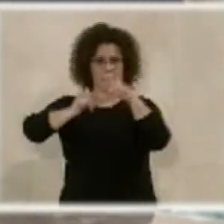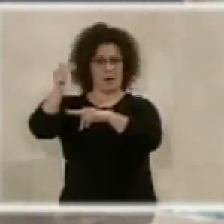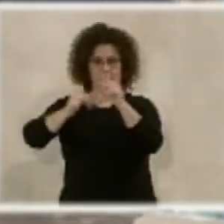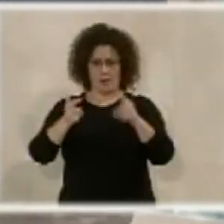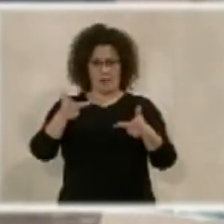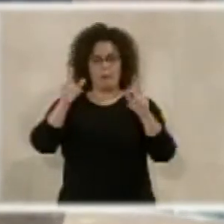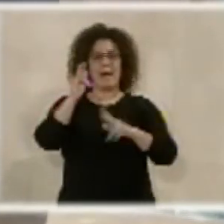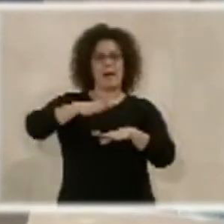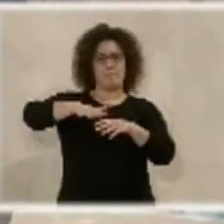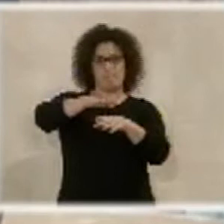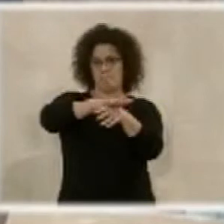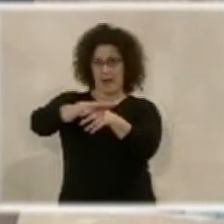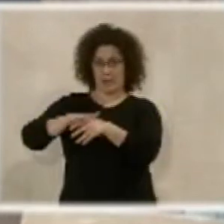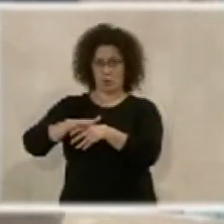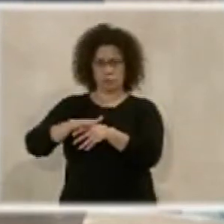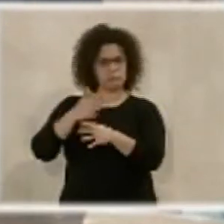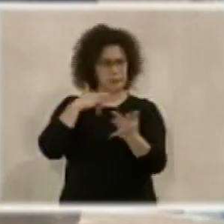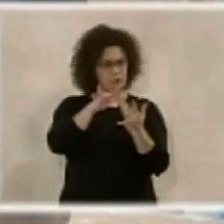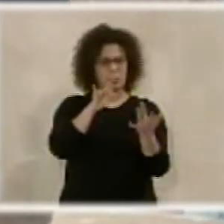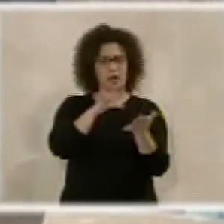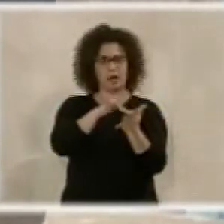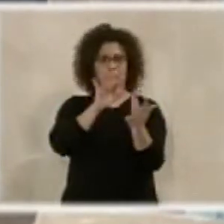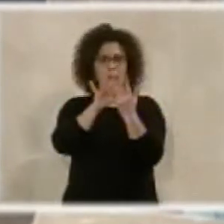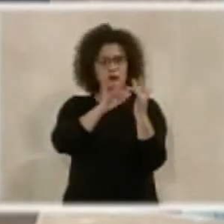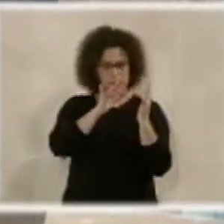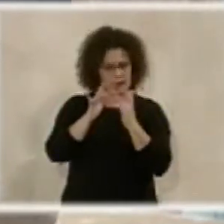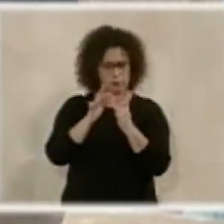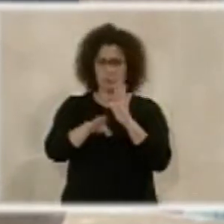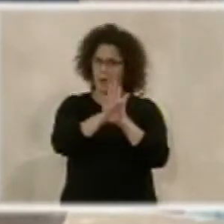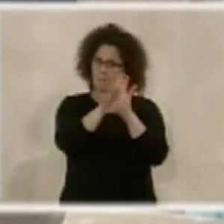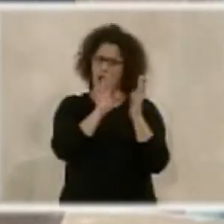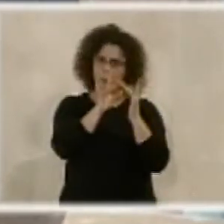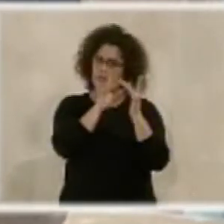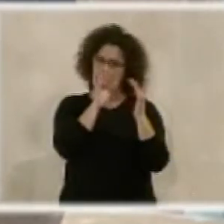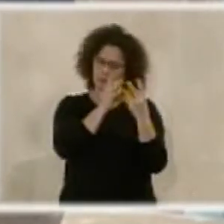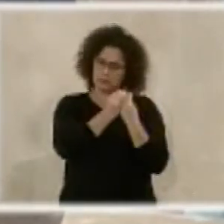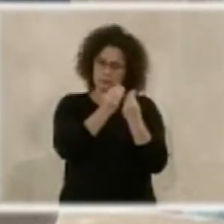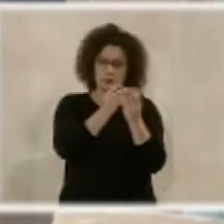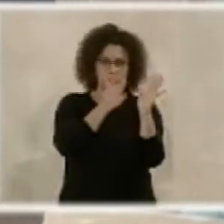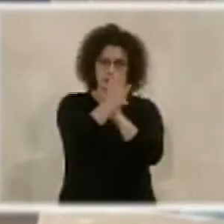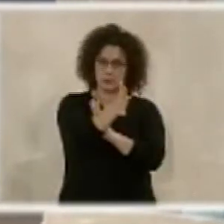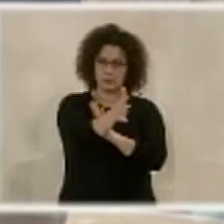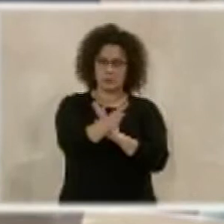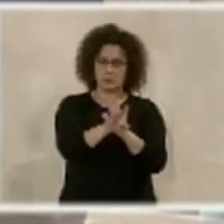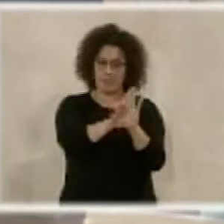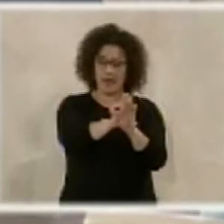y como barrio. Hemos estado con ellos y lo seguimos estando. Y lo que sí vamos a pedir hoy que esto sea